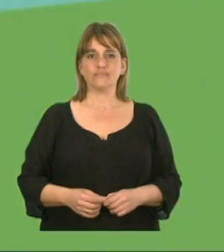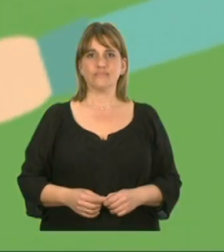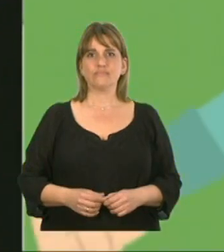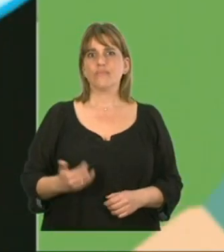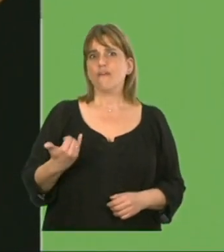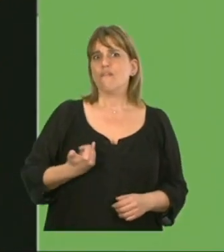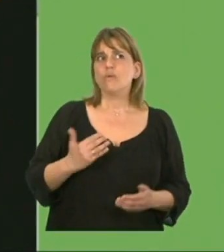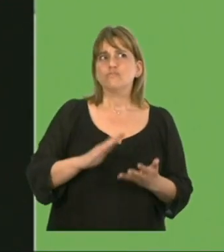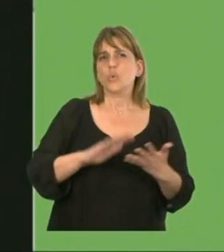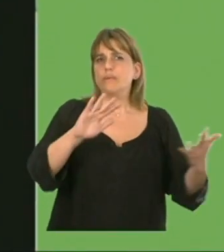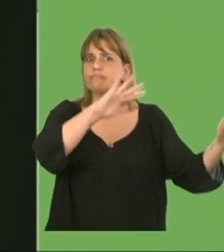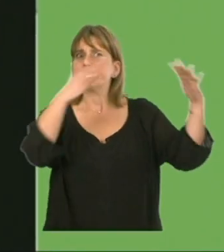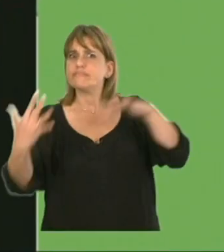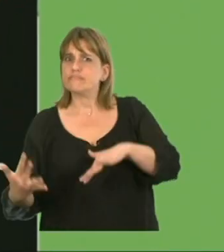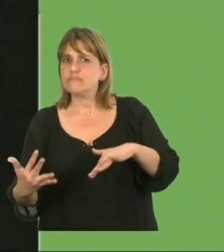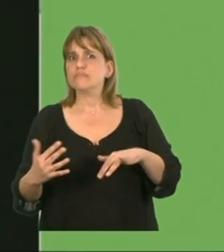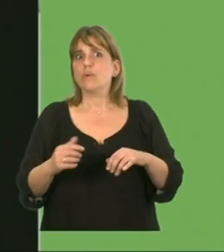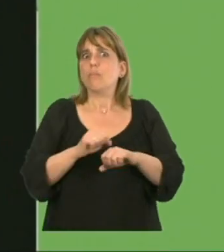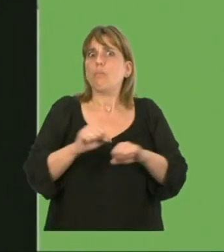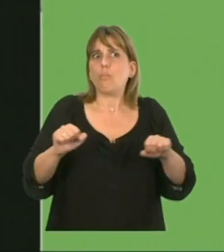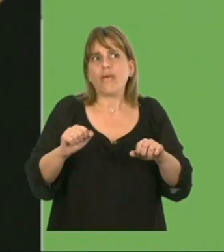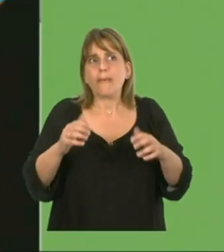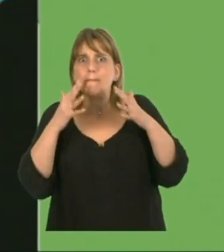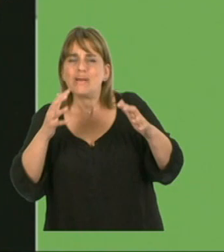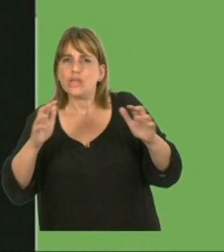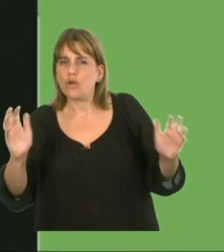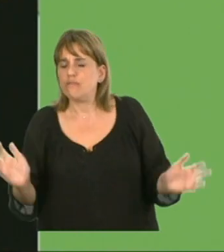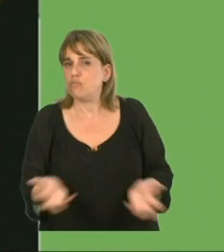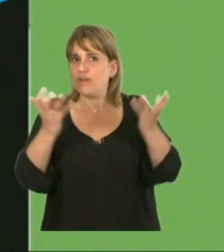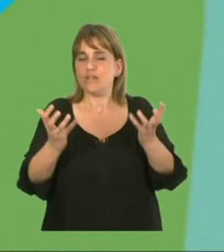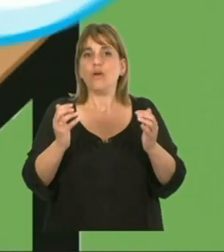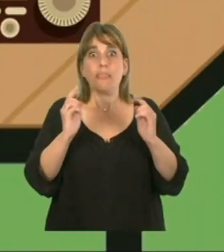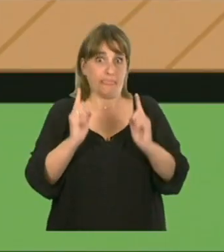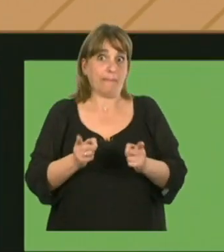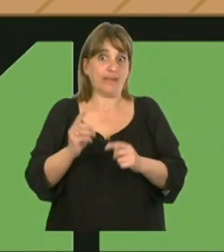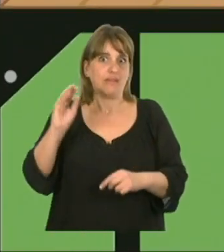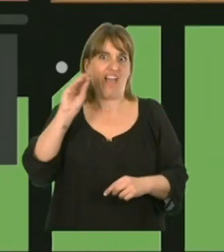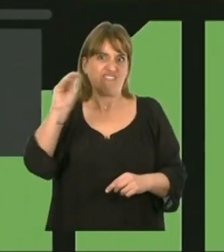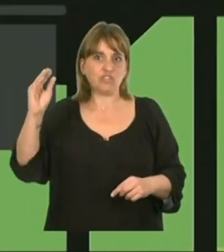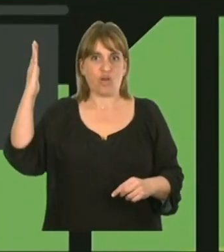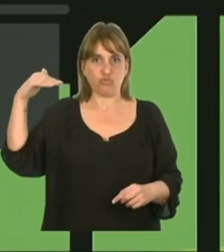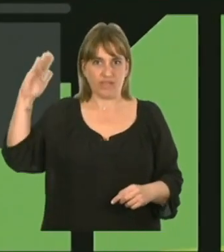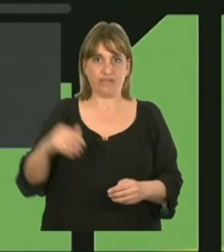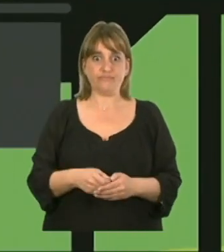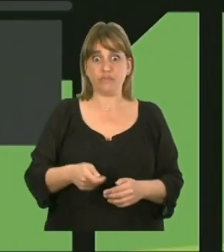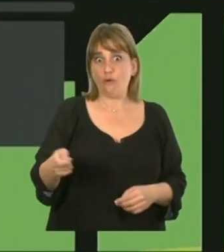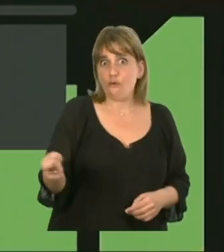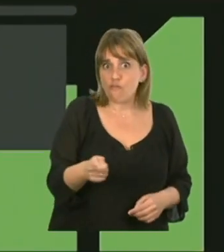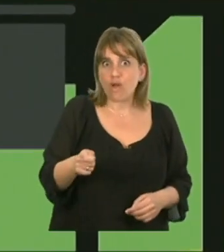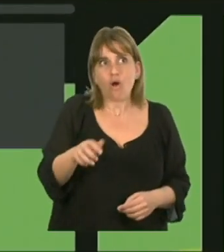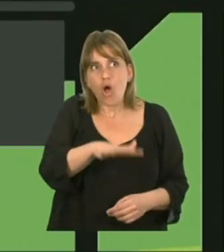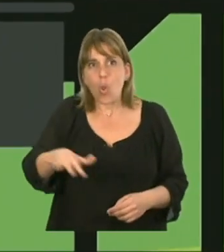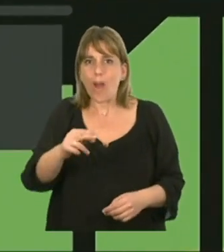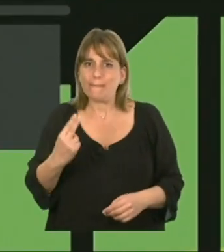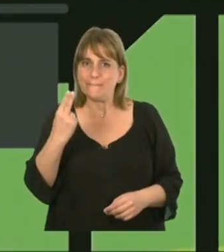Infórmate sobre pronósticos, índices de riesgo de incendio y advertencias de las autoridades. Enciende fogones solo en lugares permitidos como